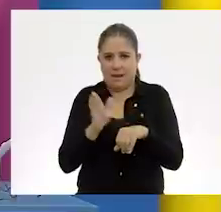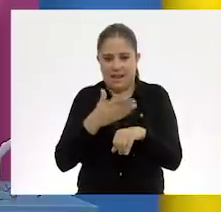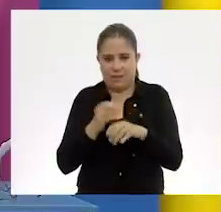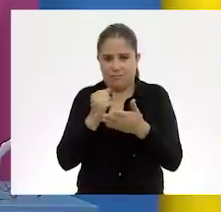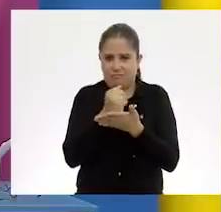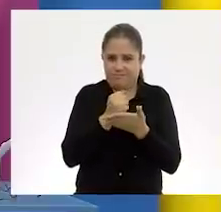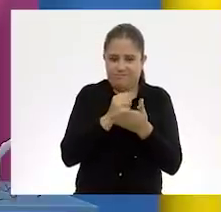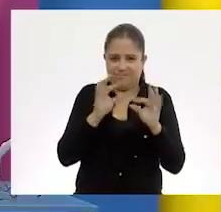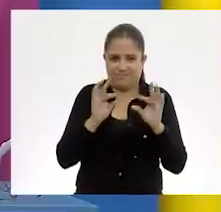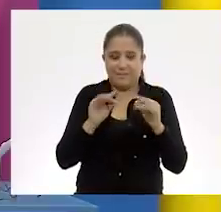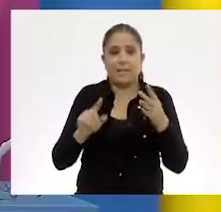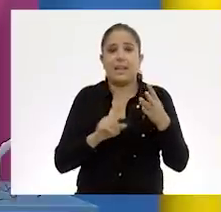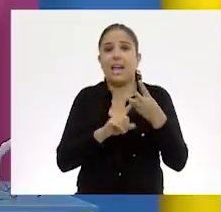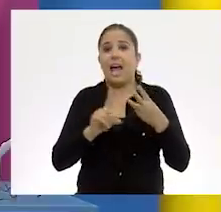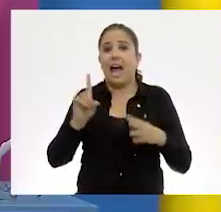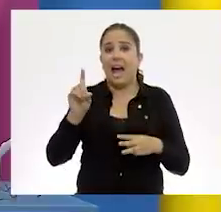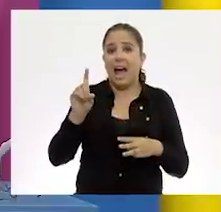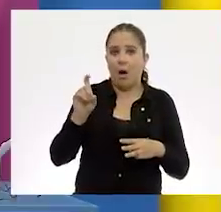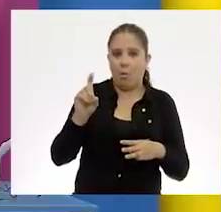agua,